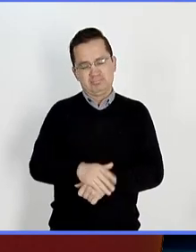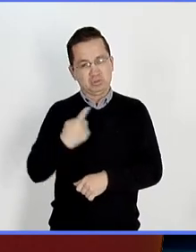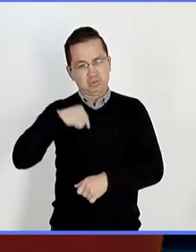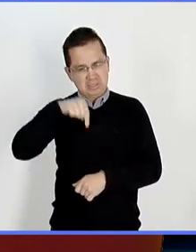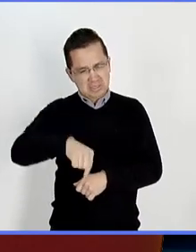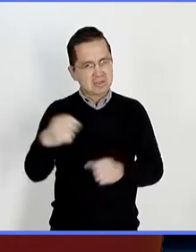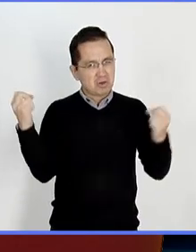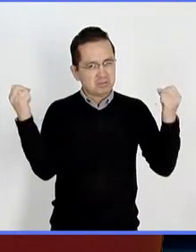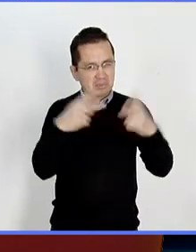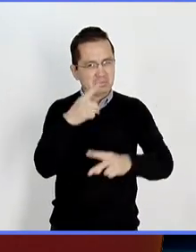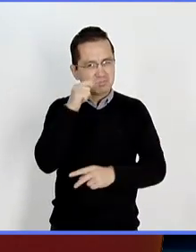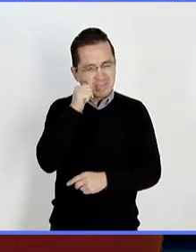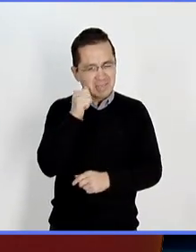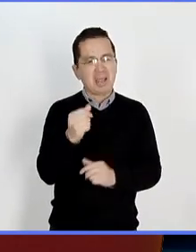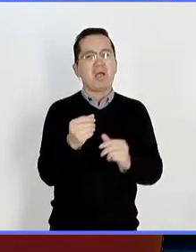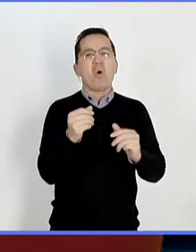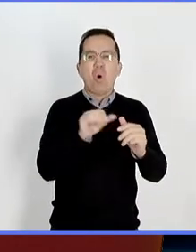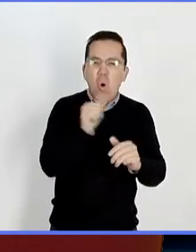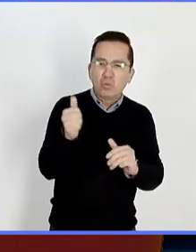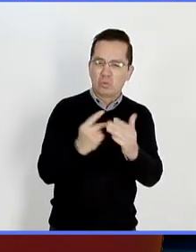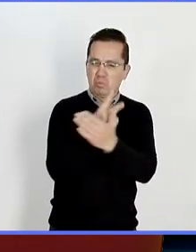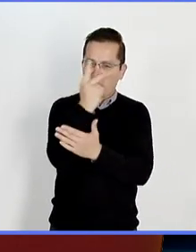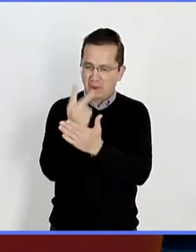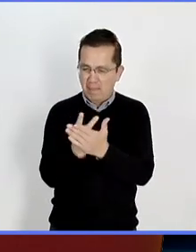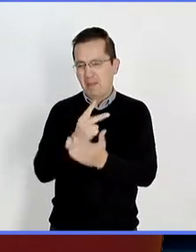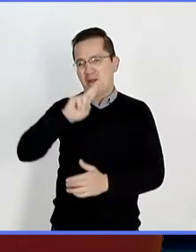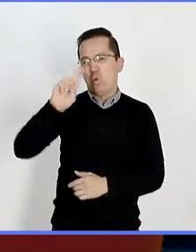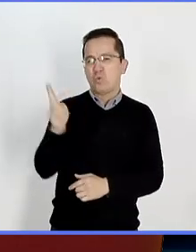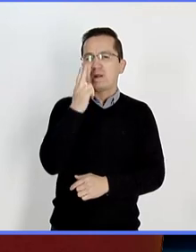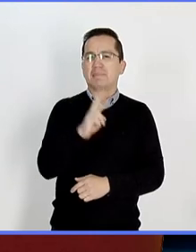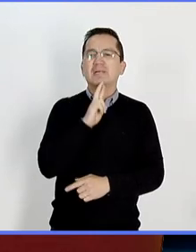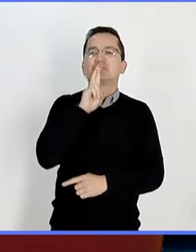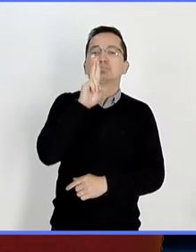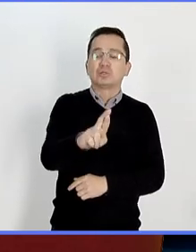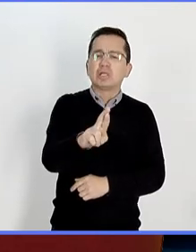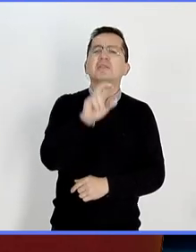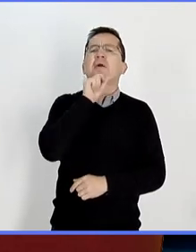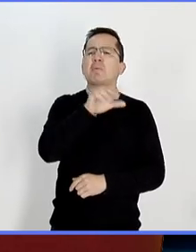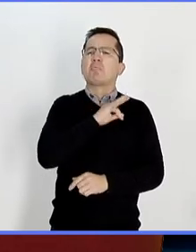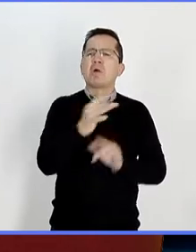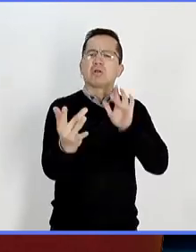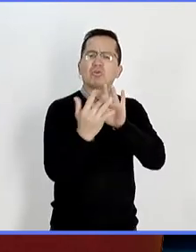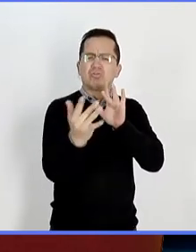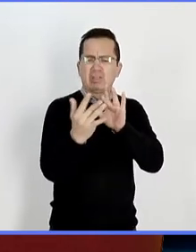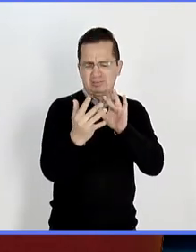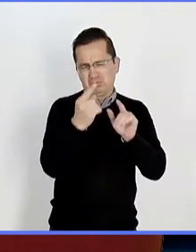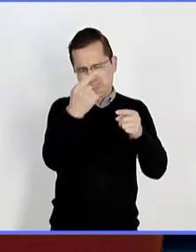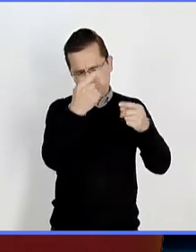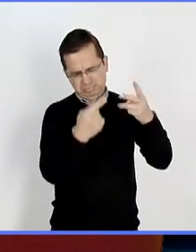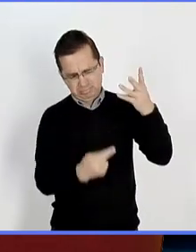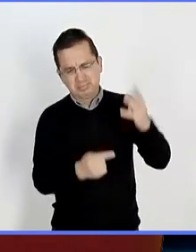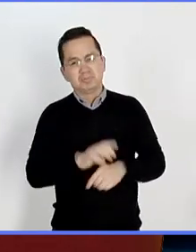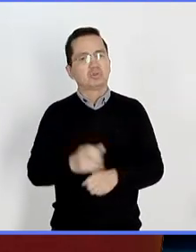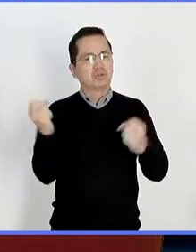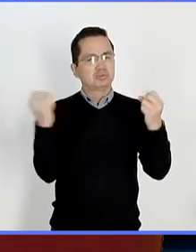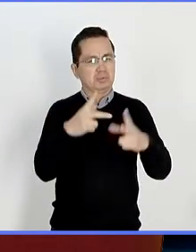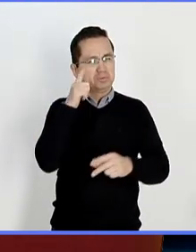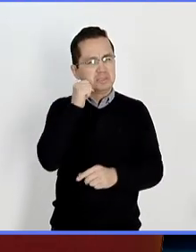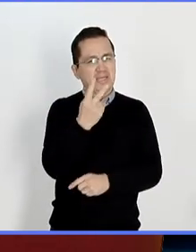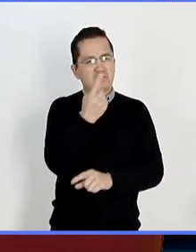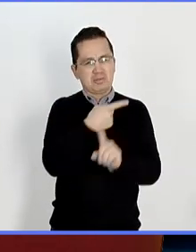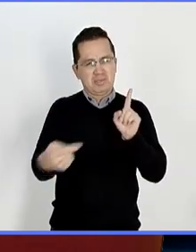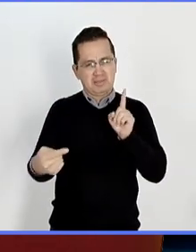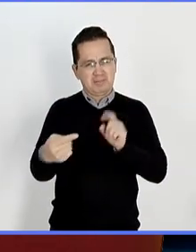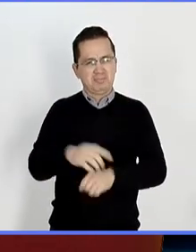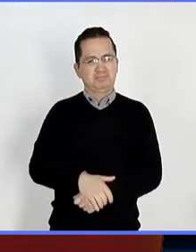aquí el día de mañana en una nueva emisión de la UNAM Responde y por supuesto también a través de nuestras redes sociales. Nos vemos mañana a 2.30 por TV UNAM.